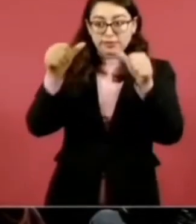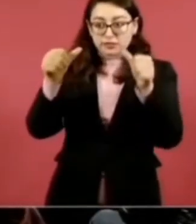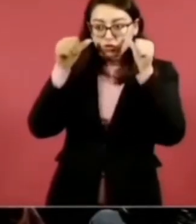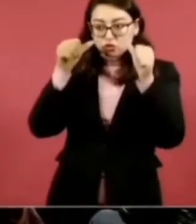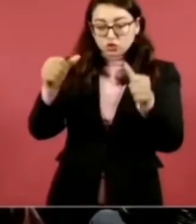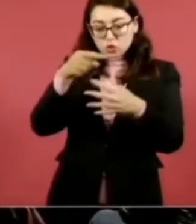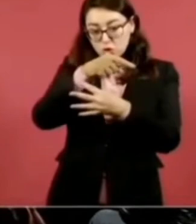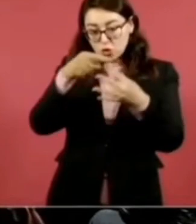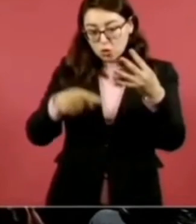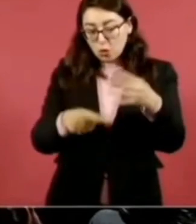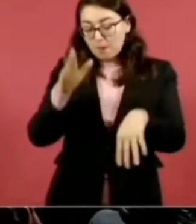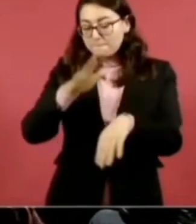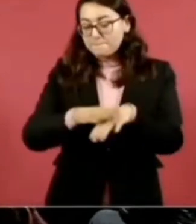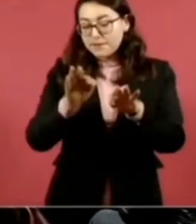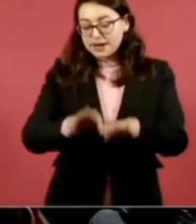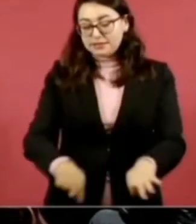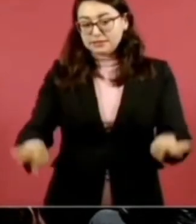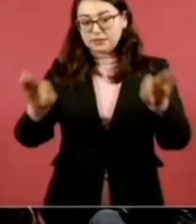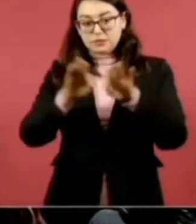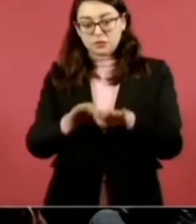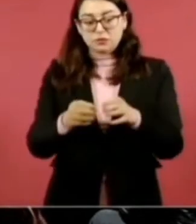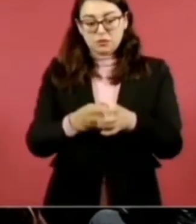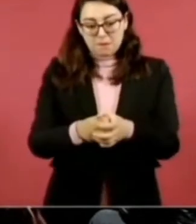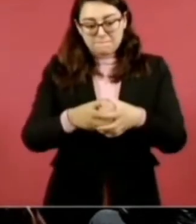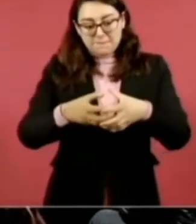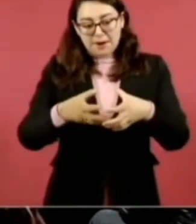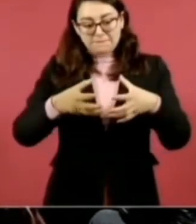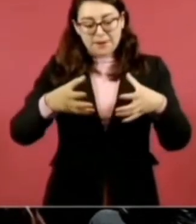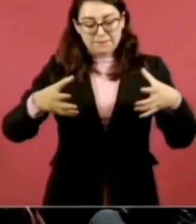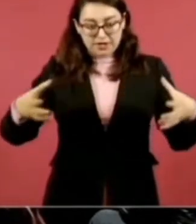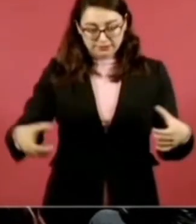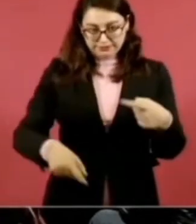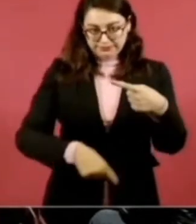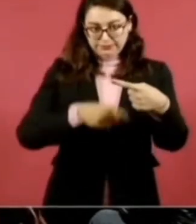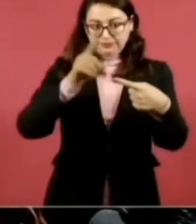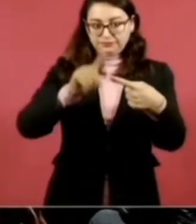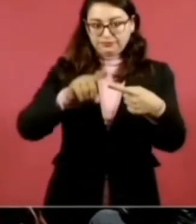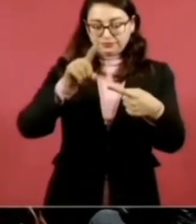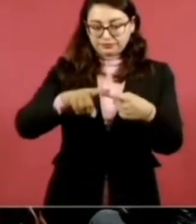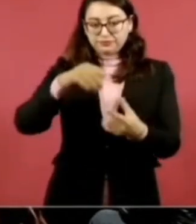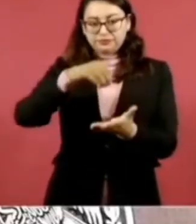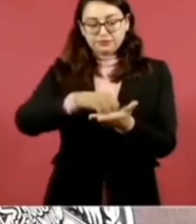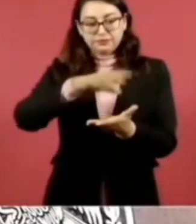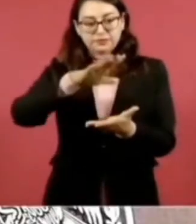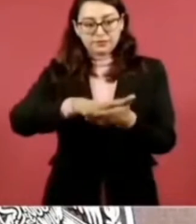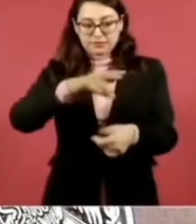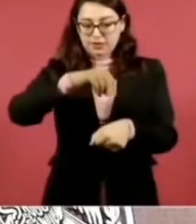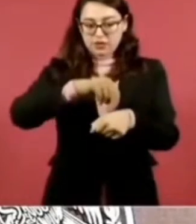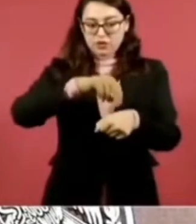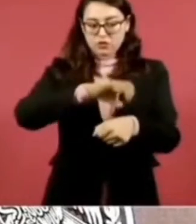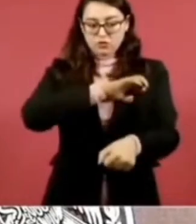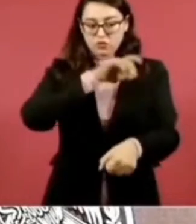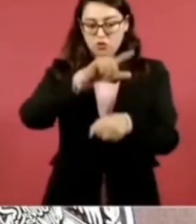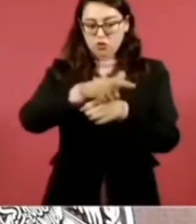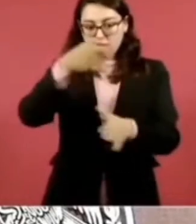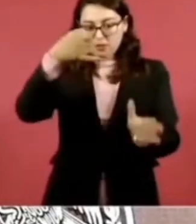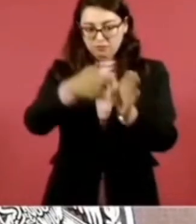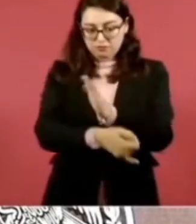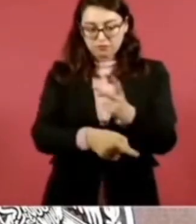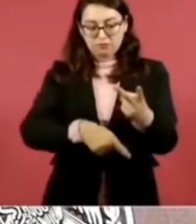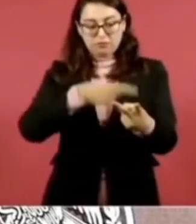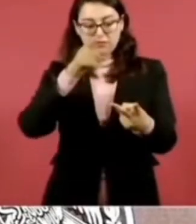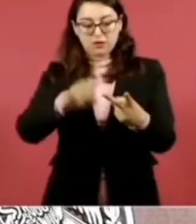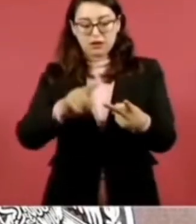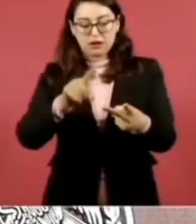básicas, más importantes. La consulta con un médico especialista, la consulta de